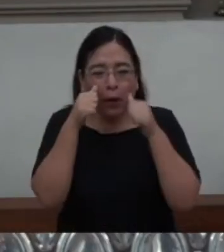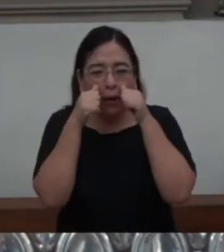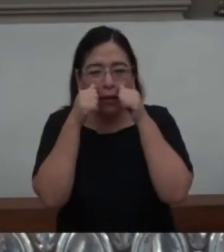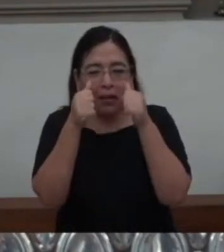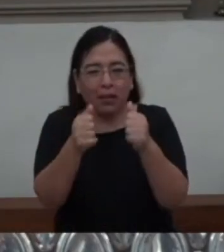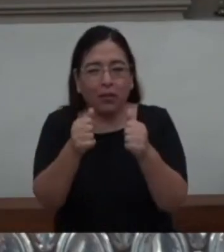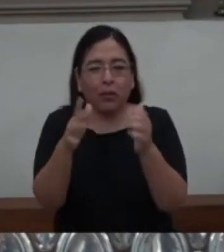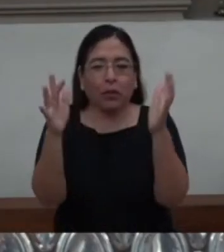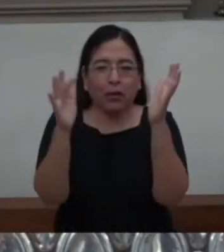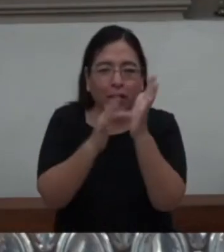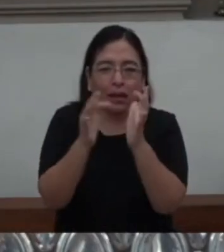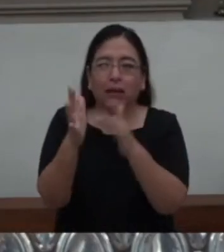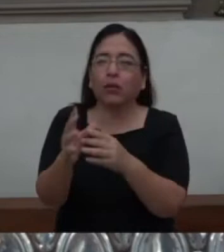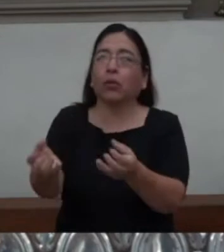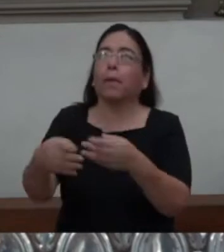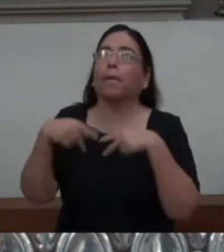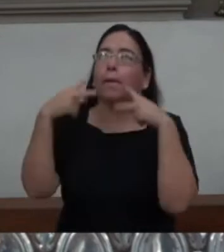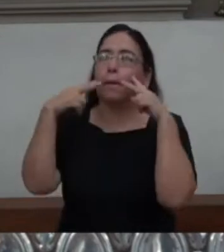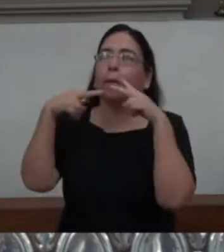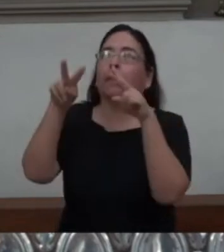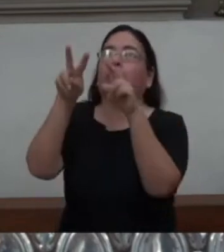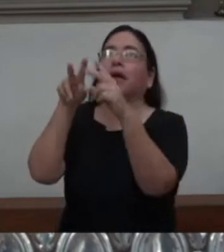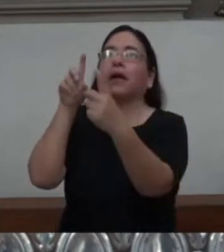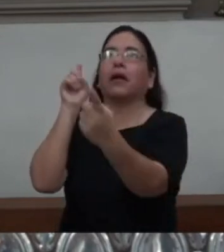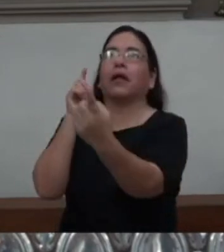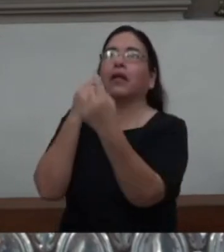Cristo mira al cielo.